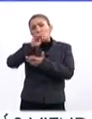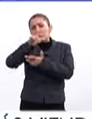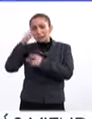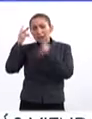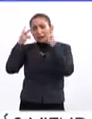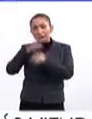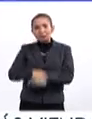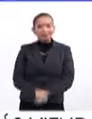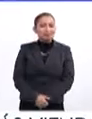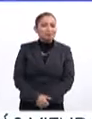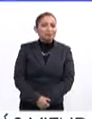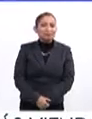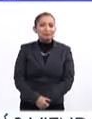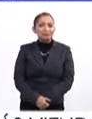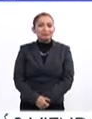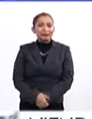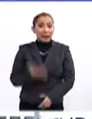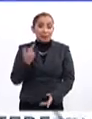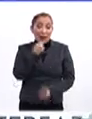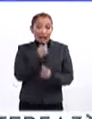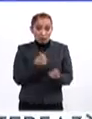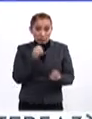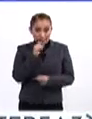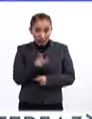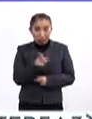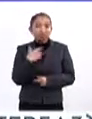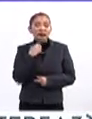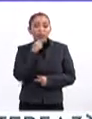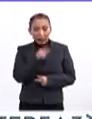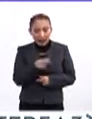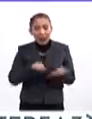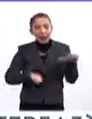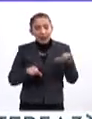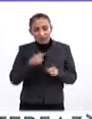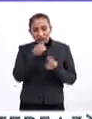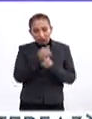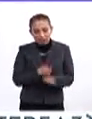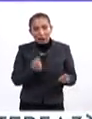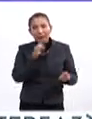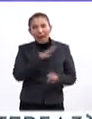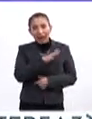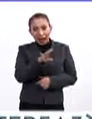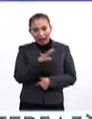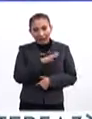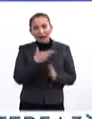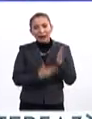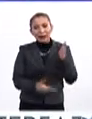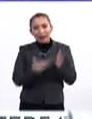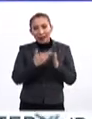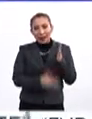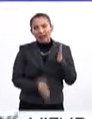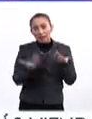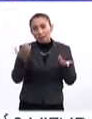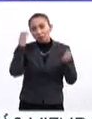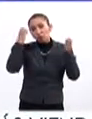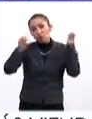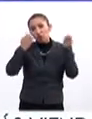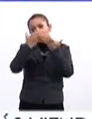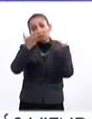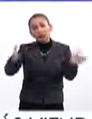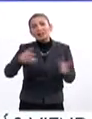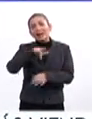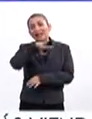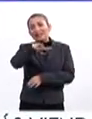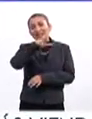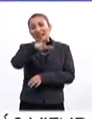visitando. Claro, y, y eventos para niños también, eventos también, actividades infantiles, también tendremos talleres, y pues la exposición estará